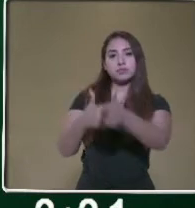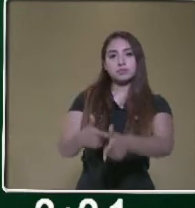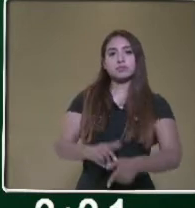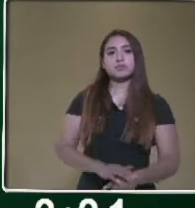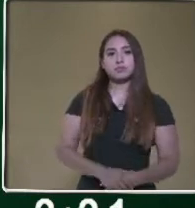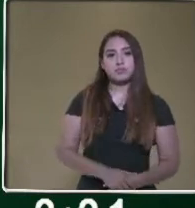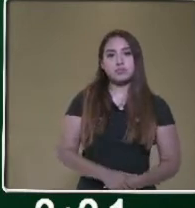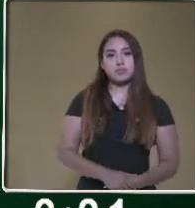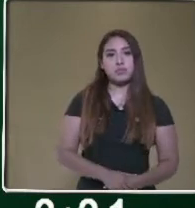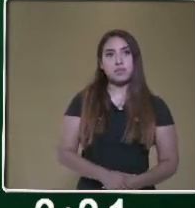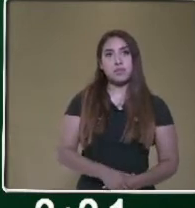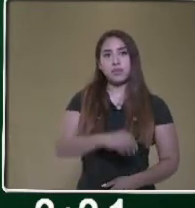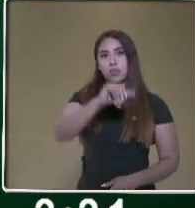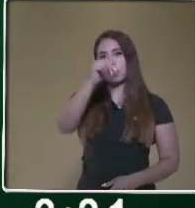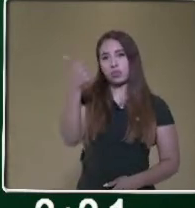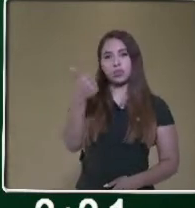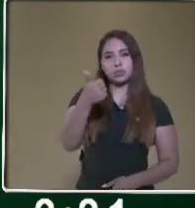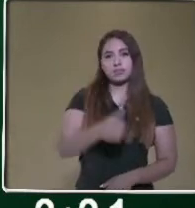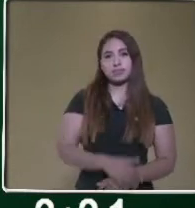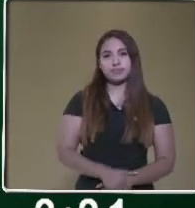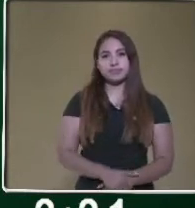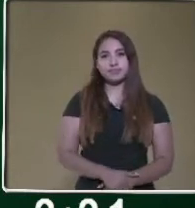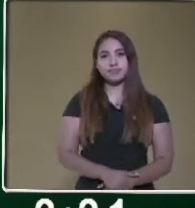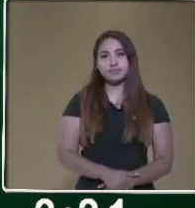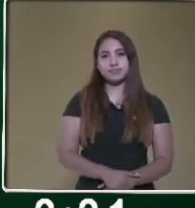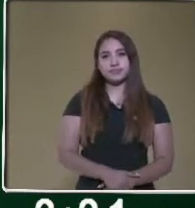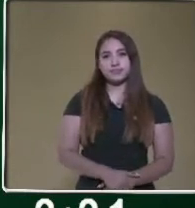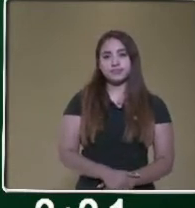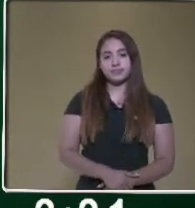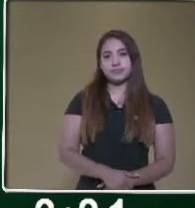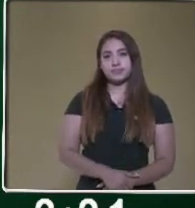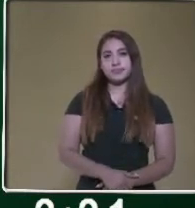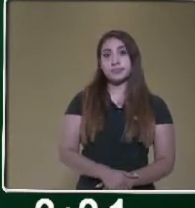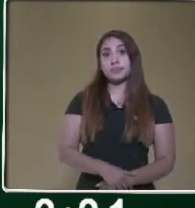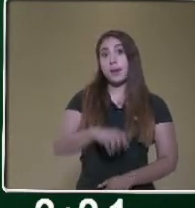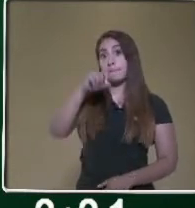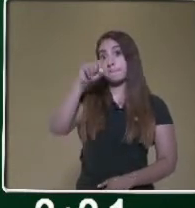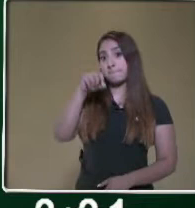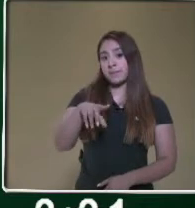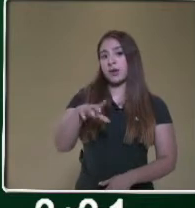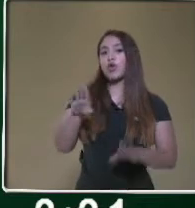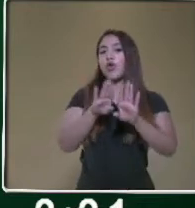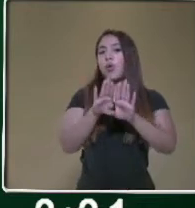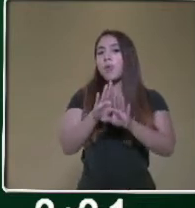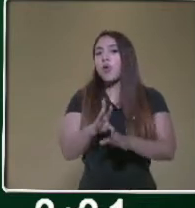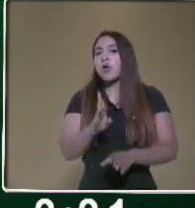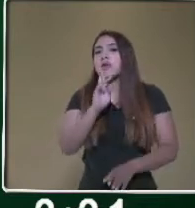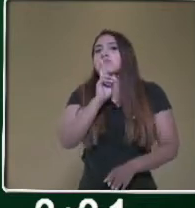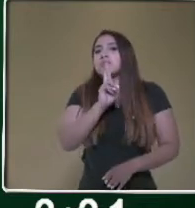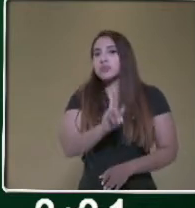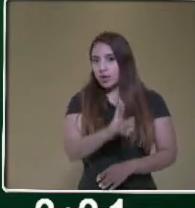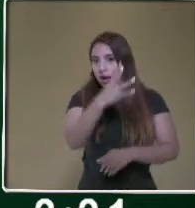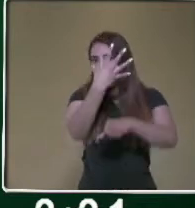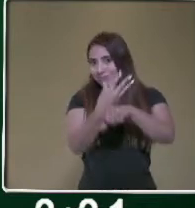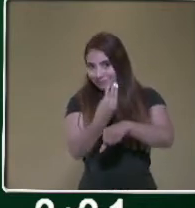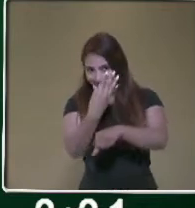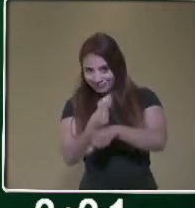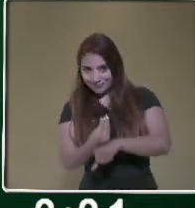Otra situación. Y vamos a ver otra estrategia de solución. ¿Listos?